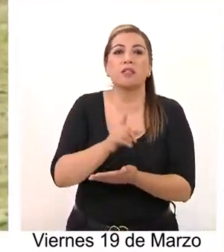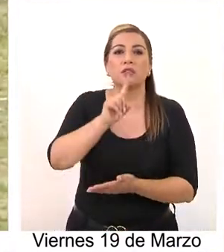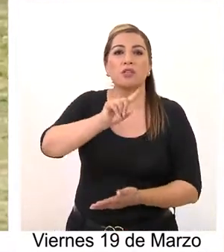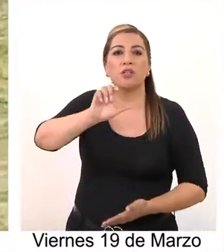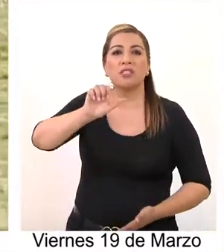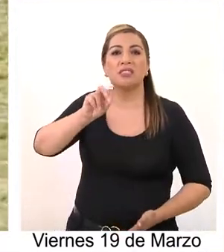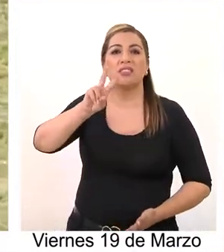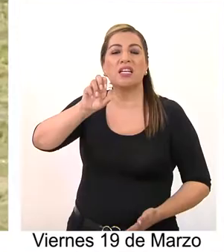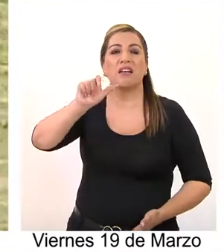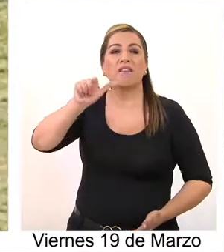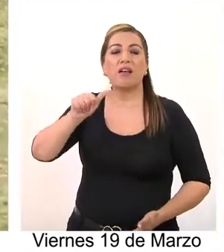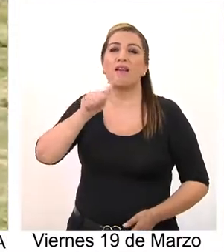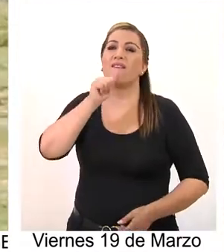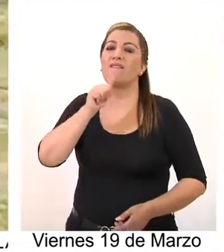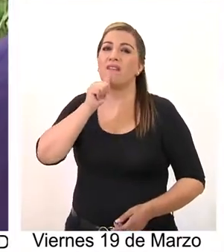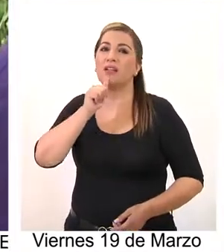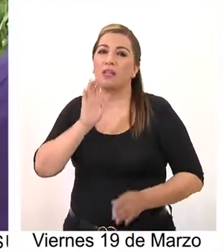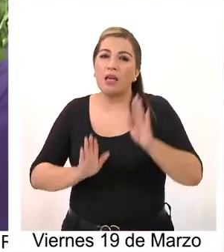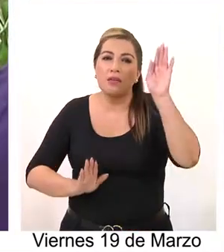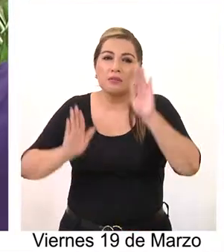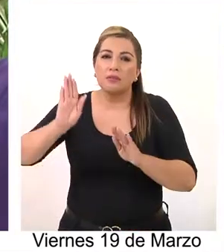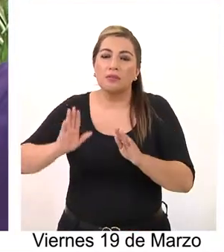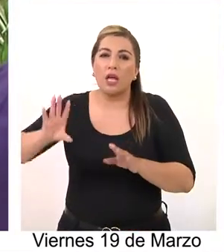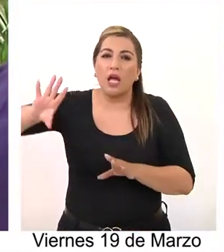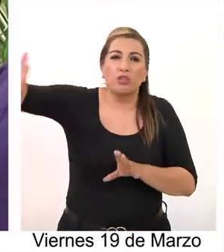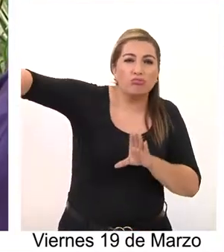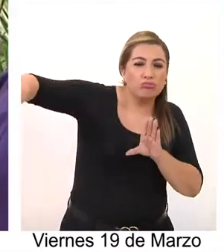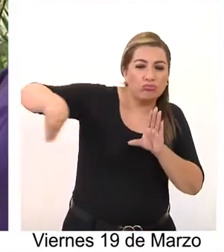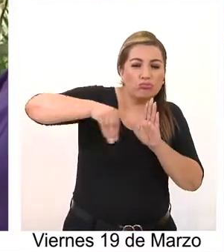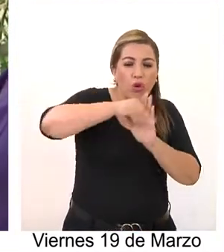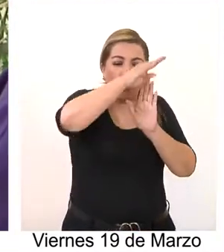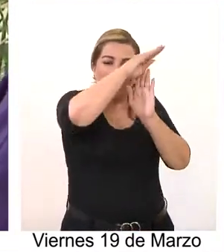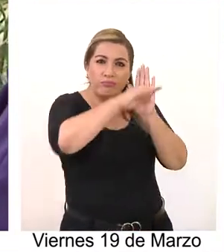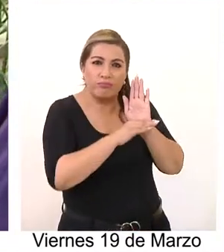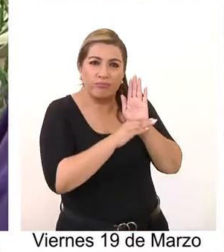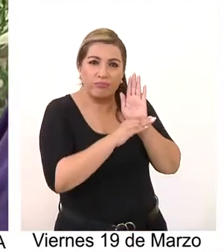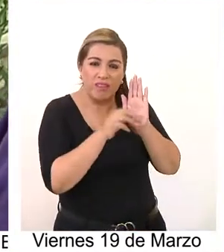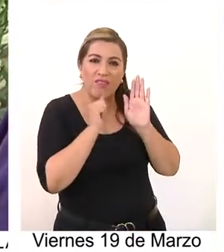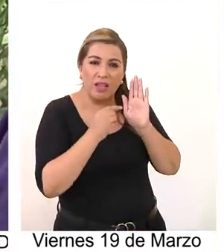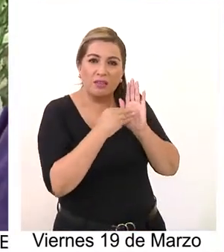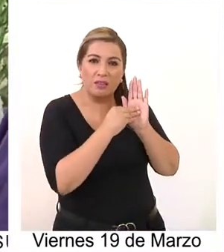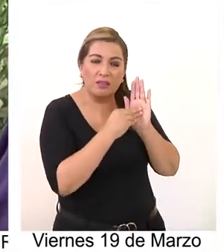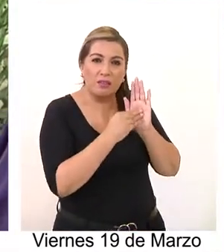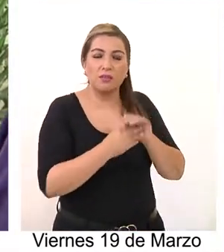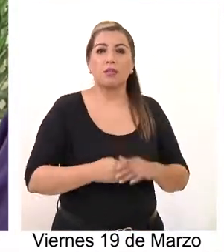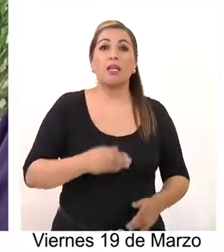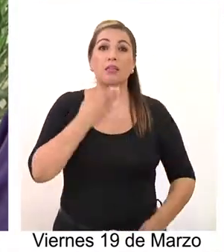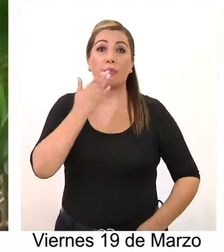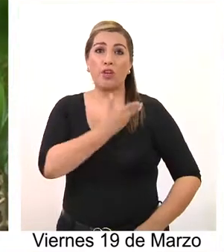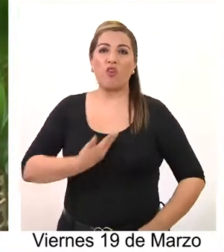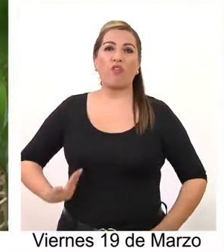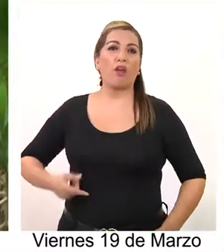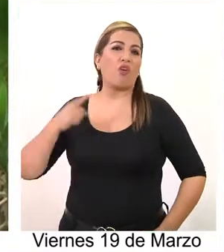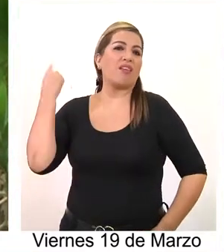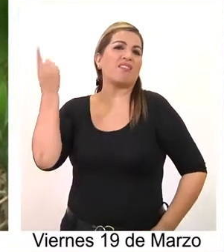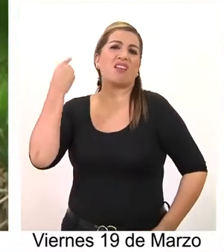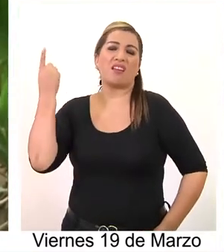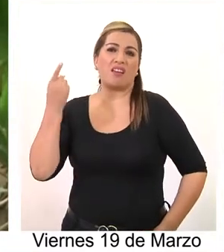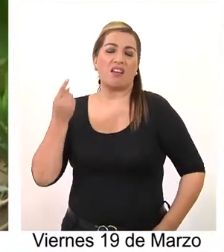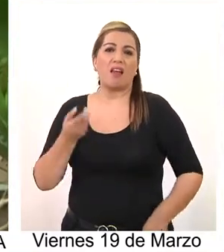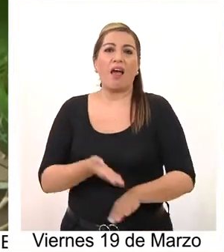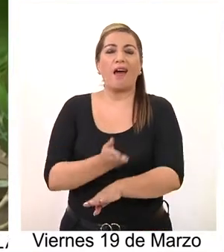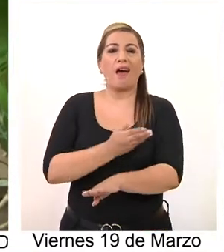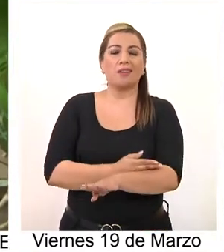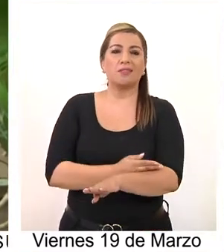de parte del CERVEL para incluir a todos los integrantes de pueblos originarios en los comicios. También el gobierno en